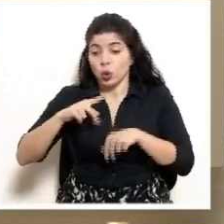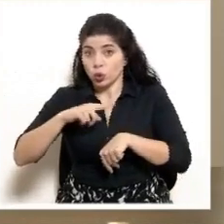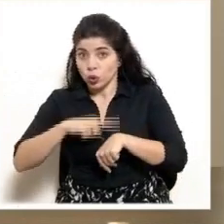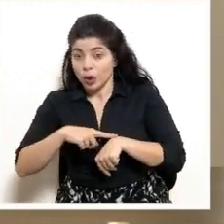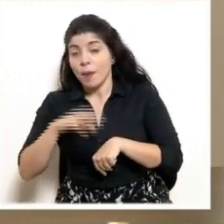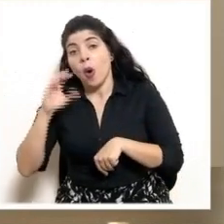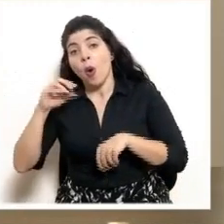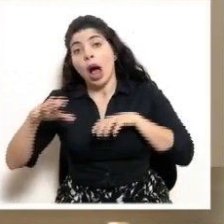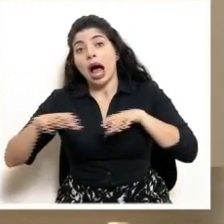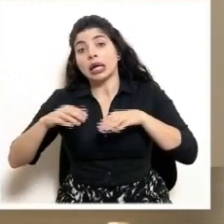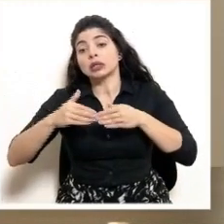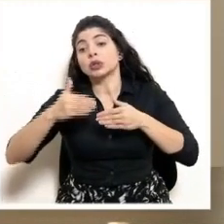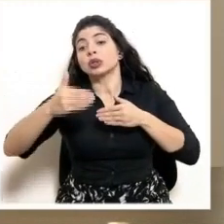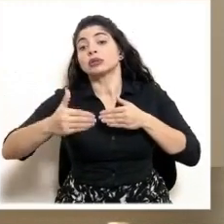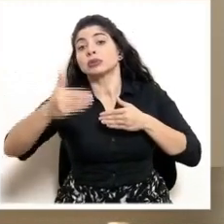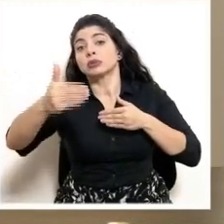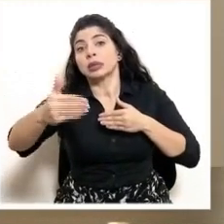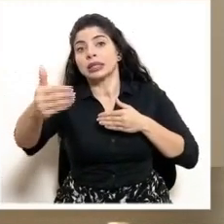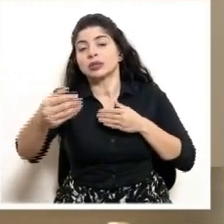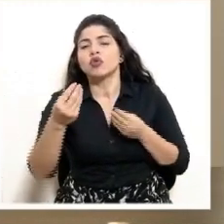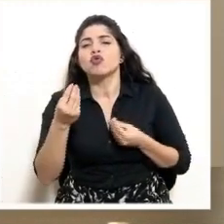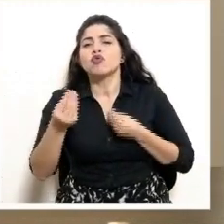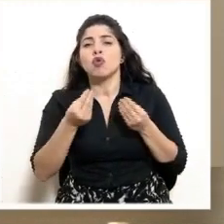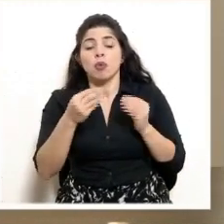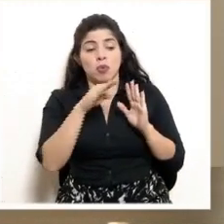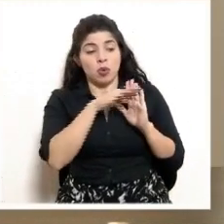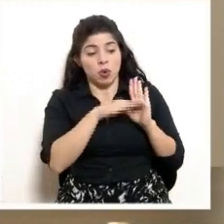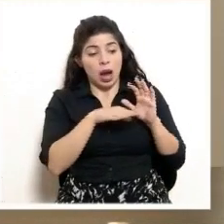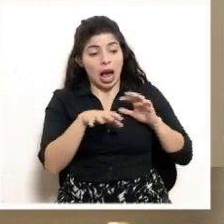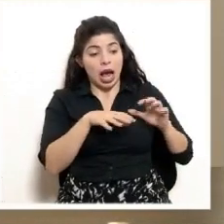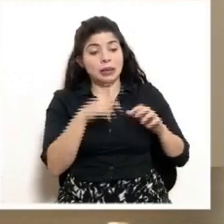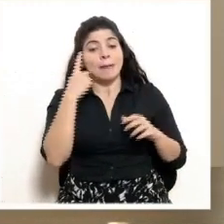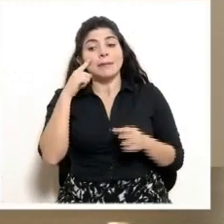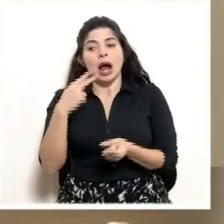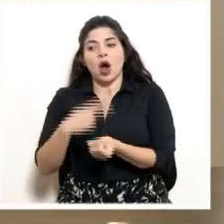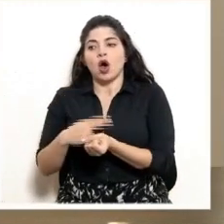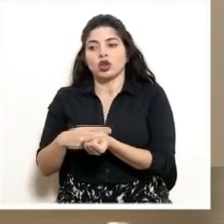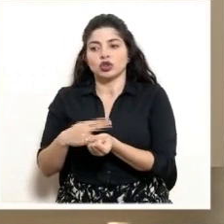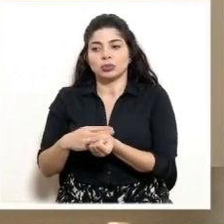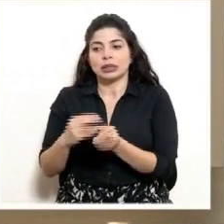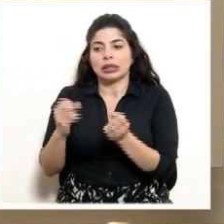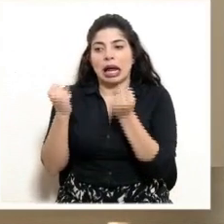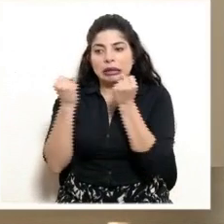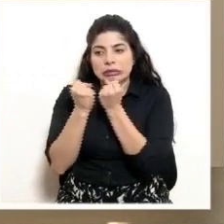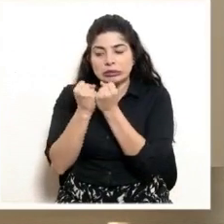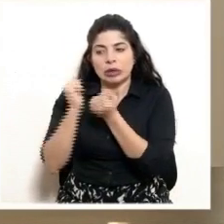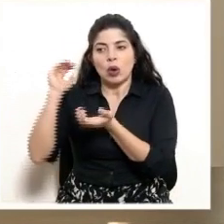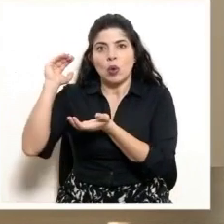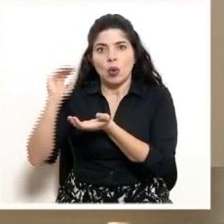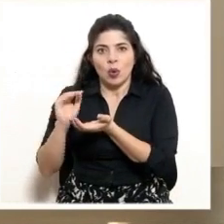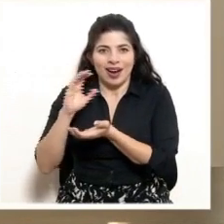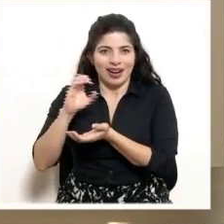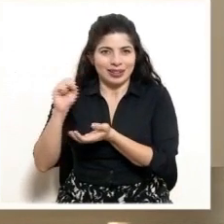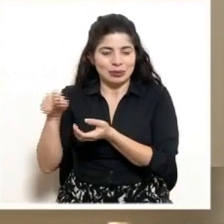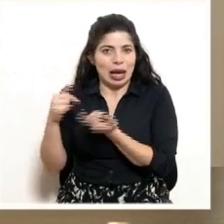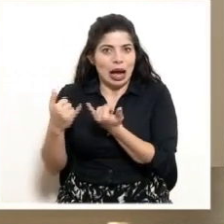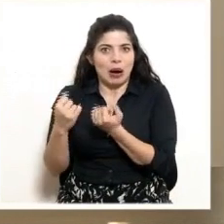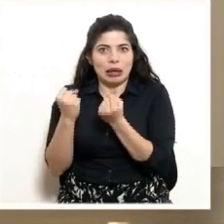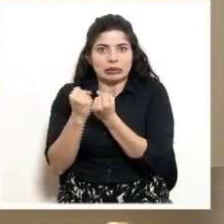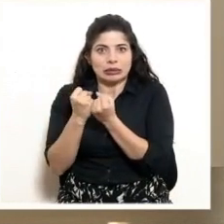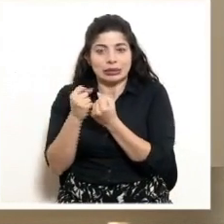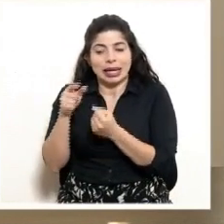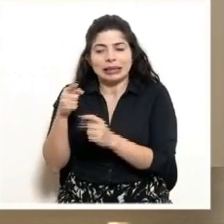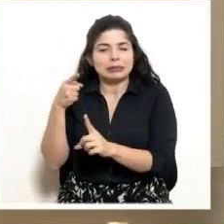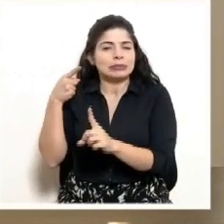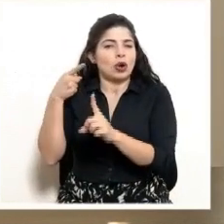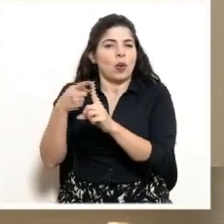y las de mediano plazo al recuperar la capacidad hospitalaria de la Caja Costaricense del Seguro Social que es el objetivo